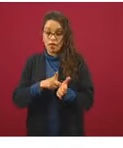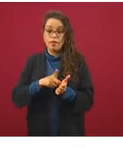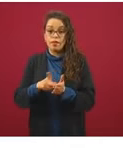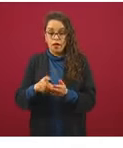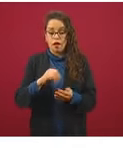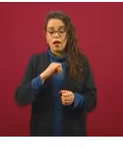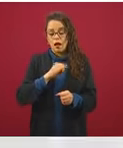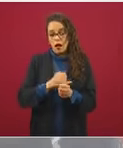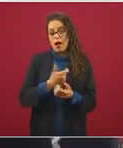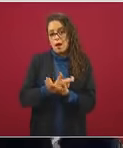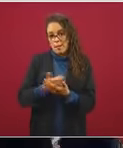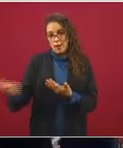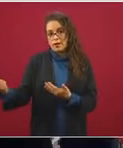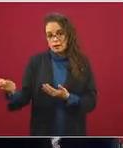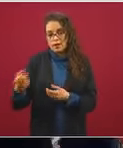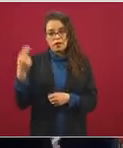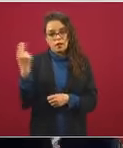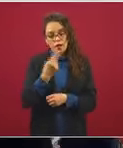en todos los sectores.